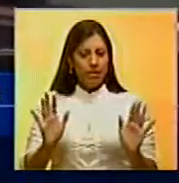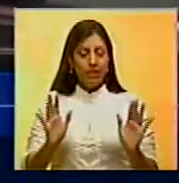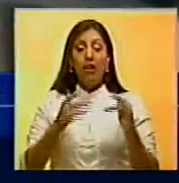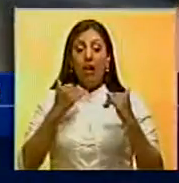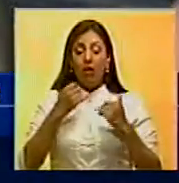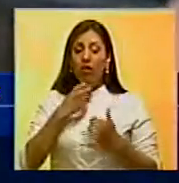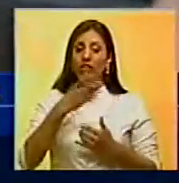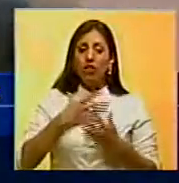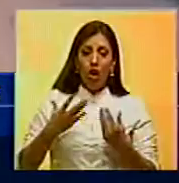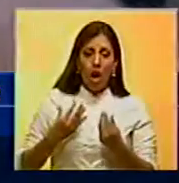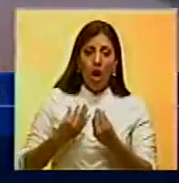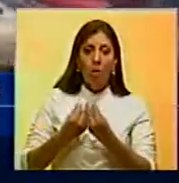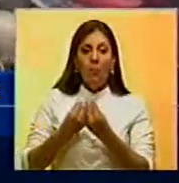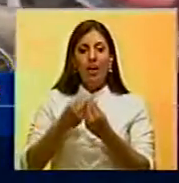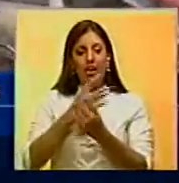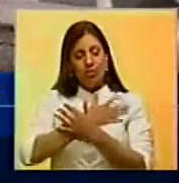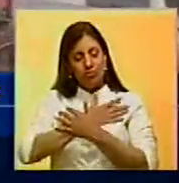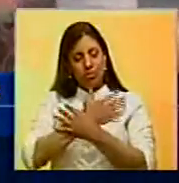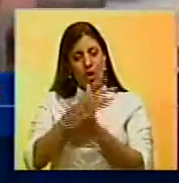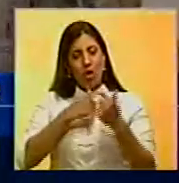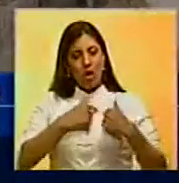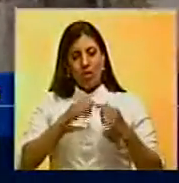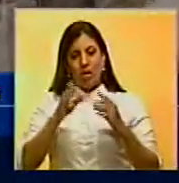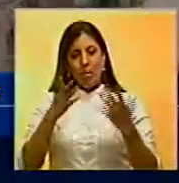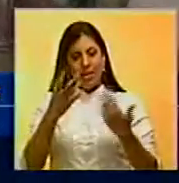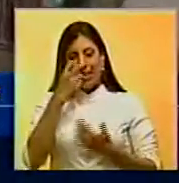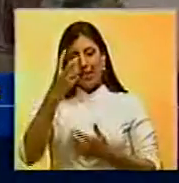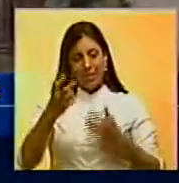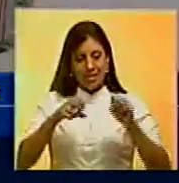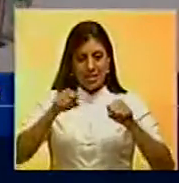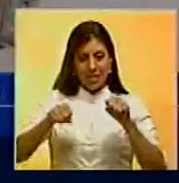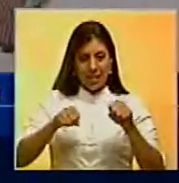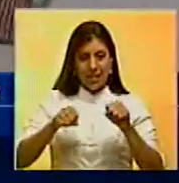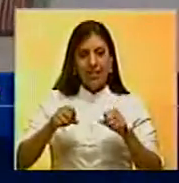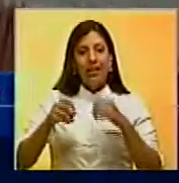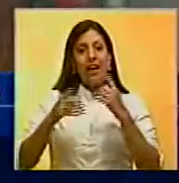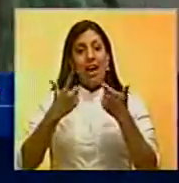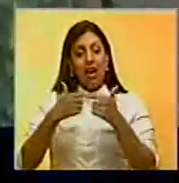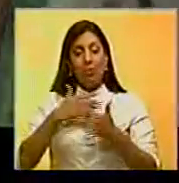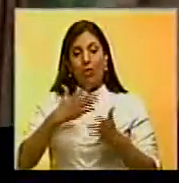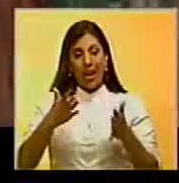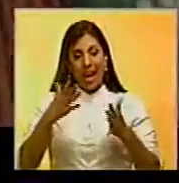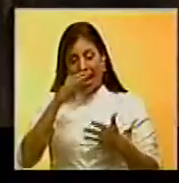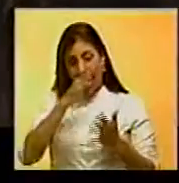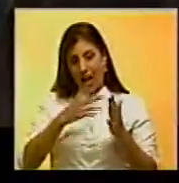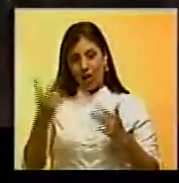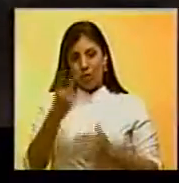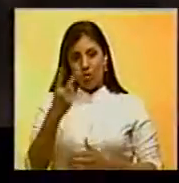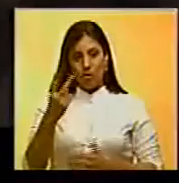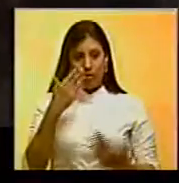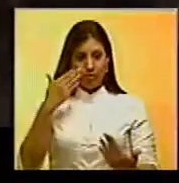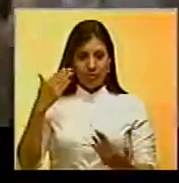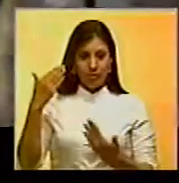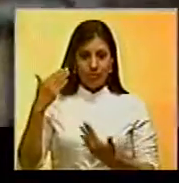Shakira solo dijo que acompañará de corazón a Carlos Vives con la bicicleta, celebrando que ha sido un gran año para los dos.